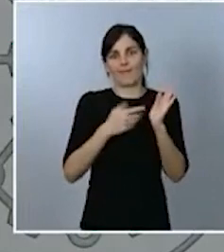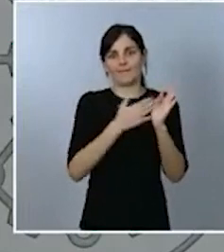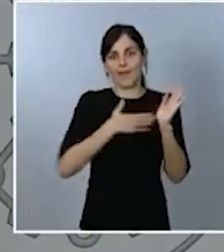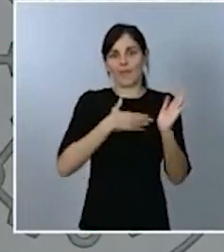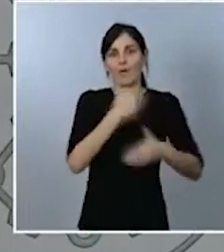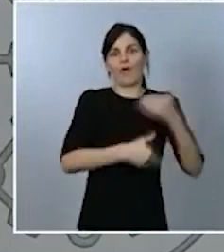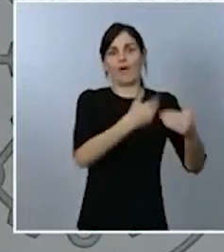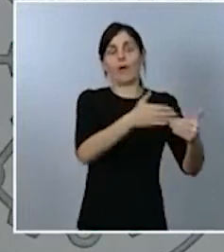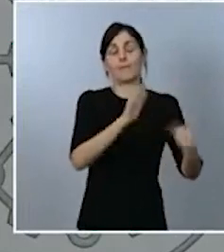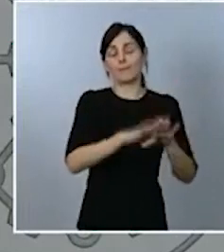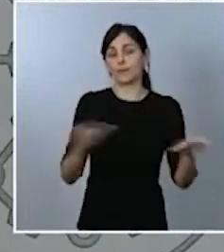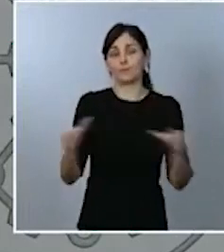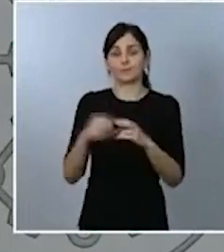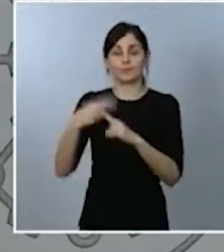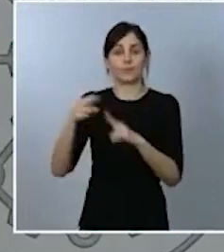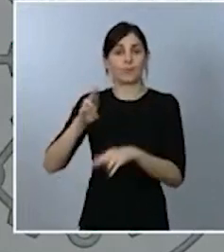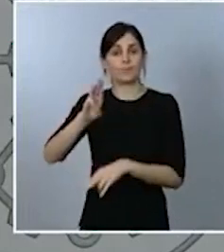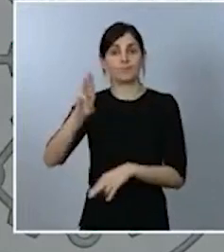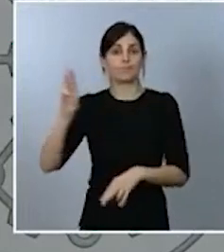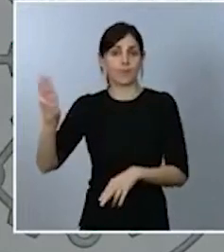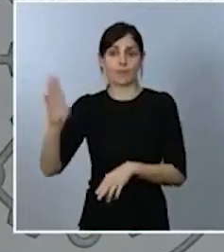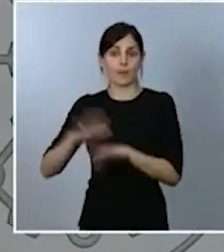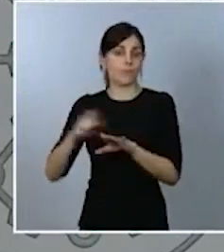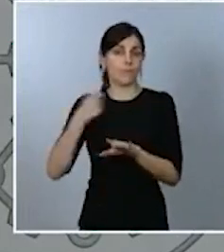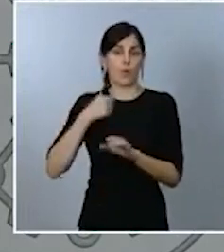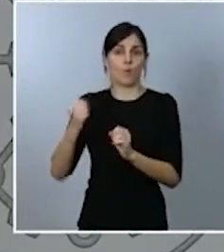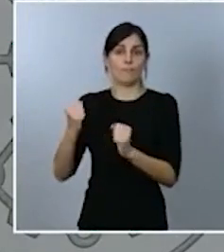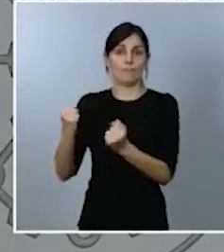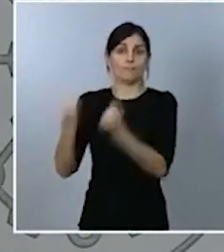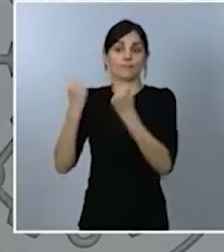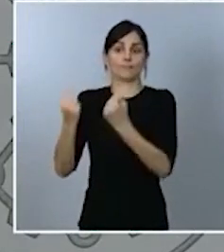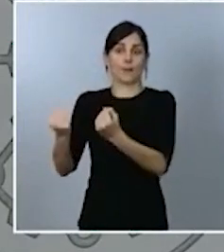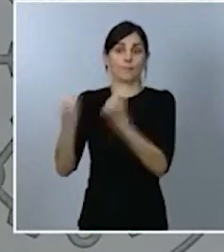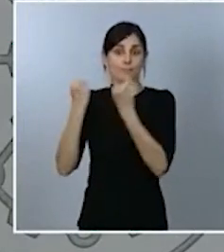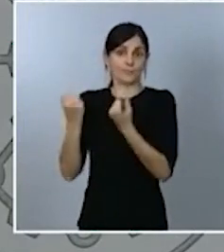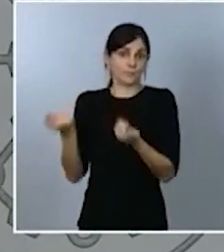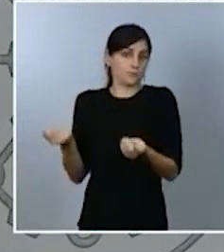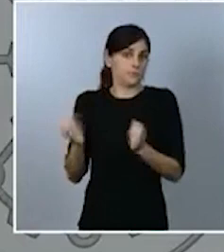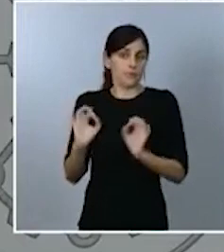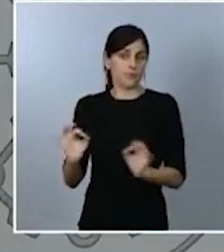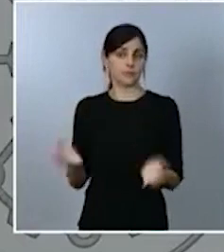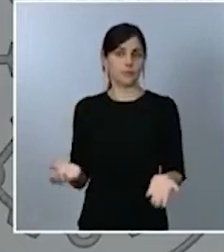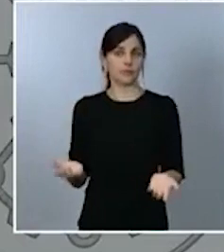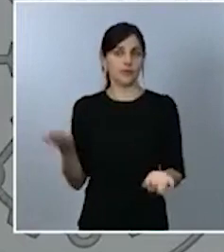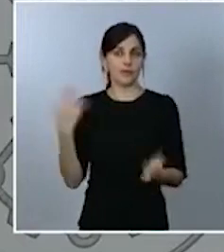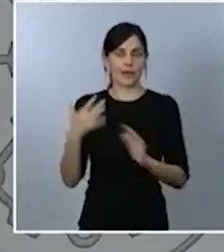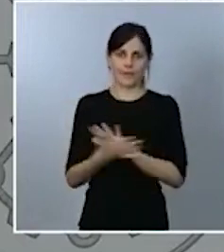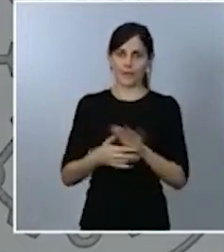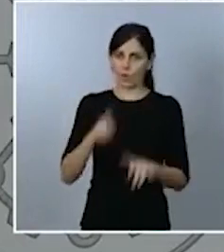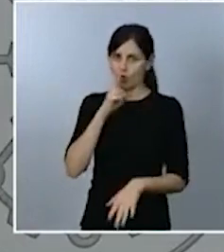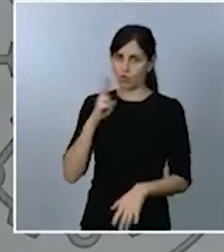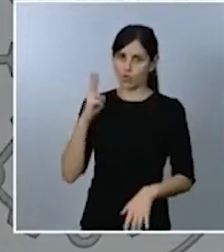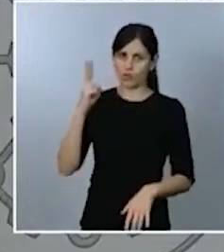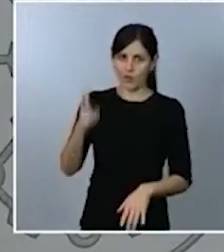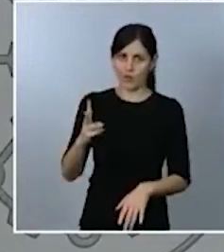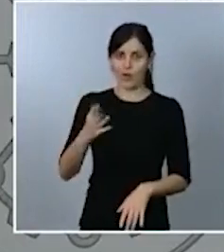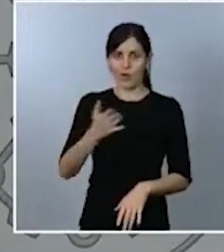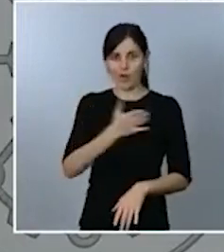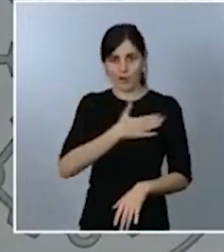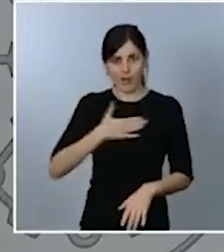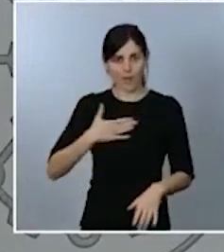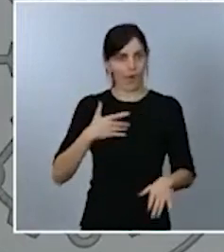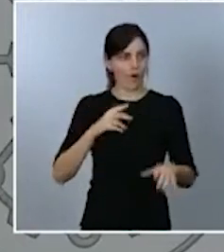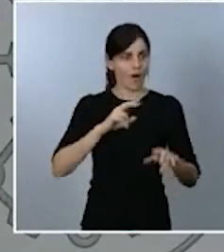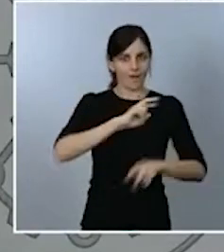la tarea que le corresponde como oposición en la que llevamos más de dos años sin poder renovar de forma natural un